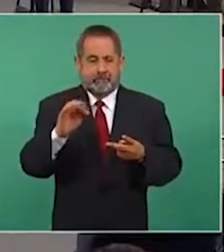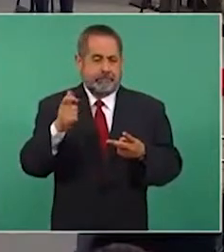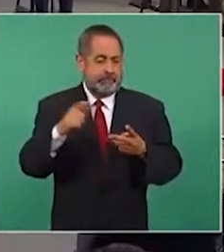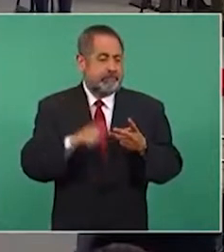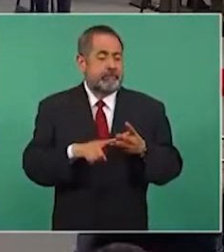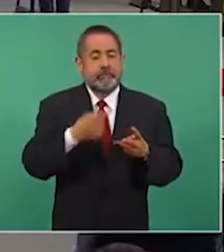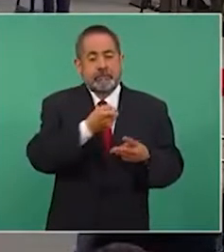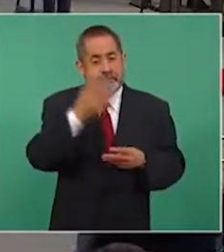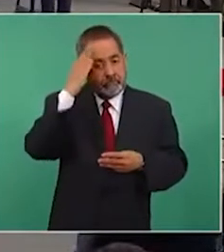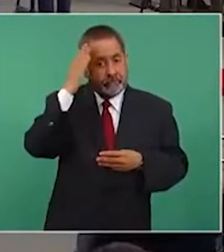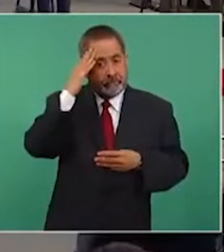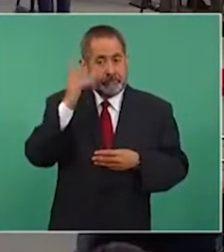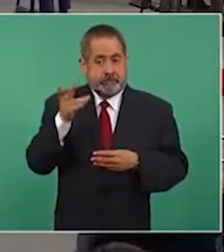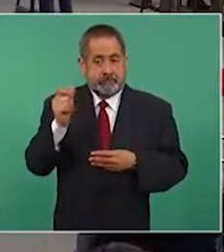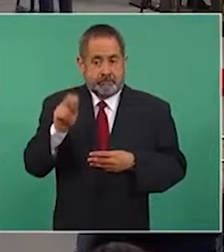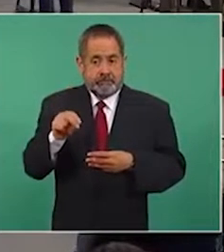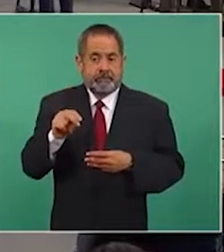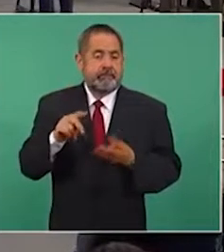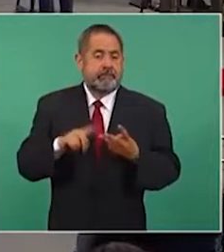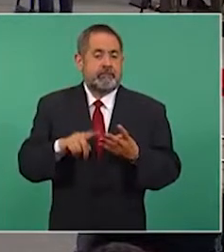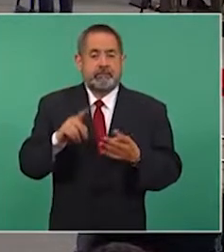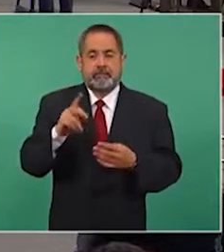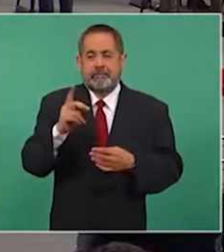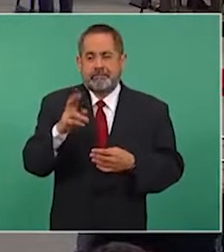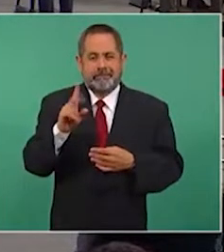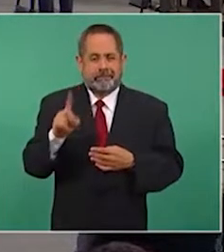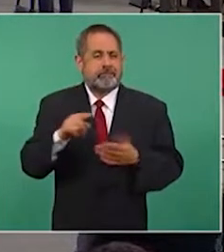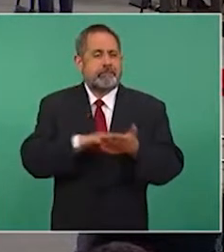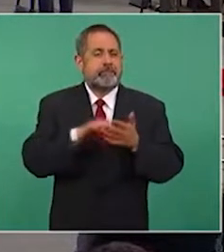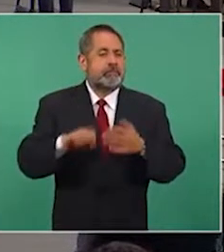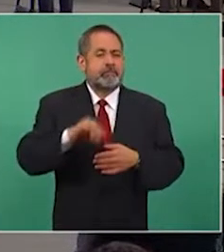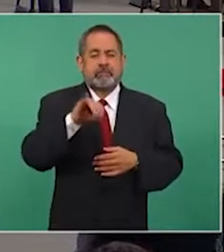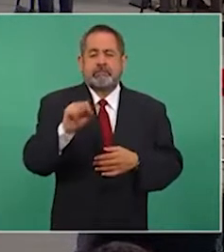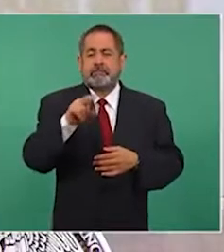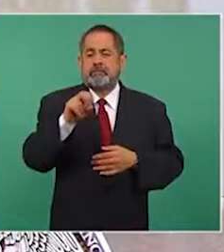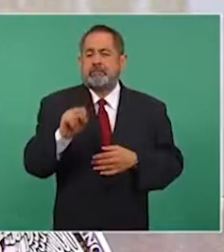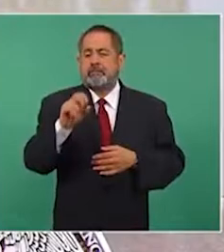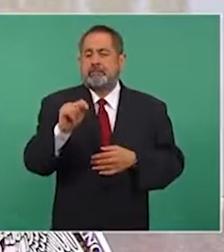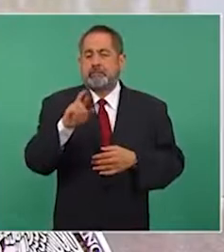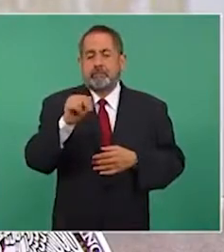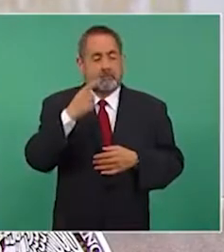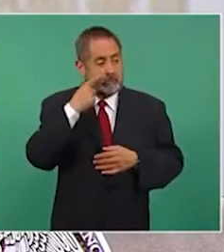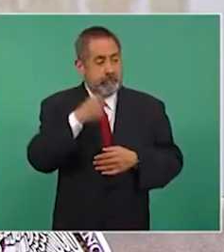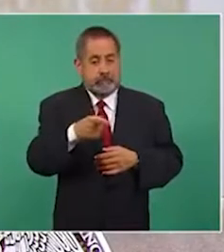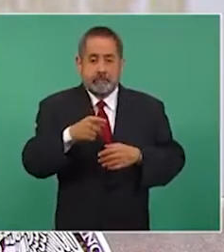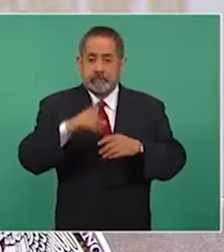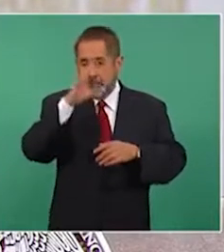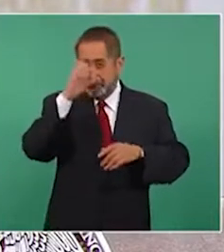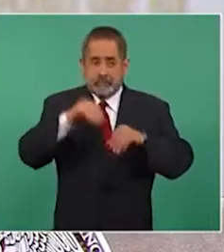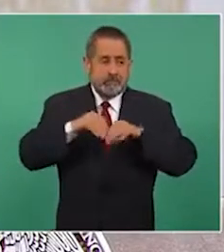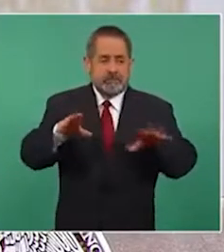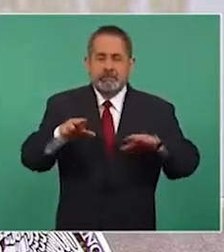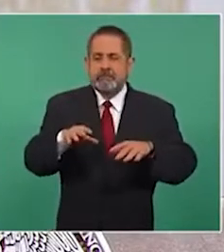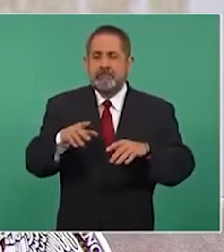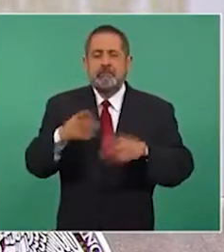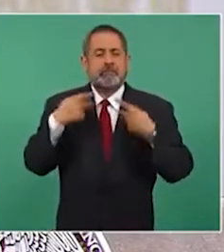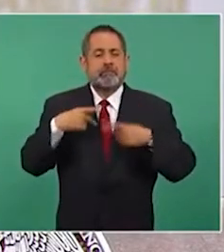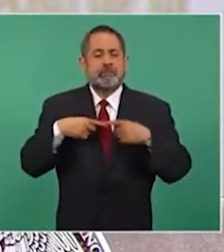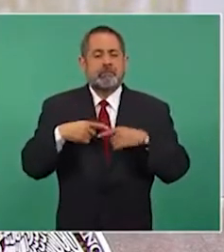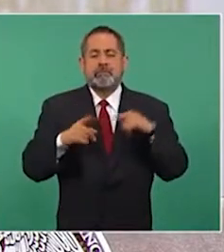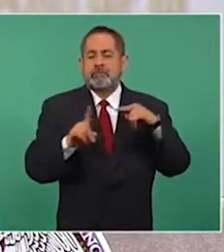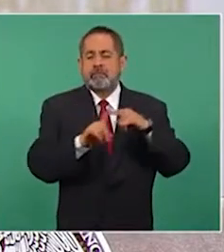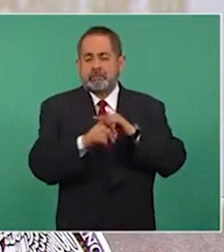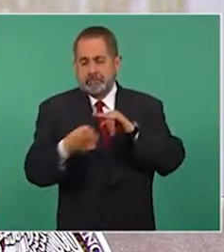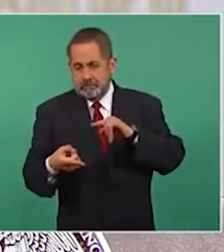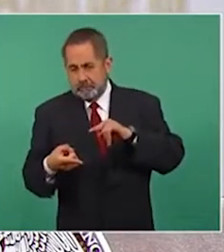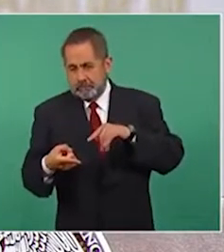y el PRD. Jesús Ortega, por ejemplo, publicó la foto de un obrero atropellado hace meses en la cercanía de